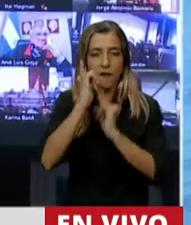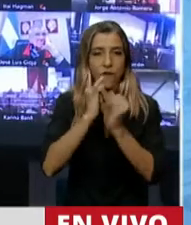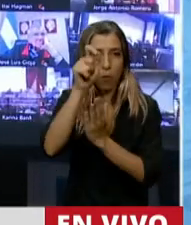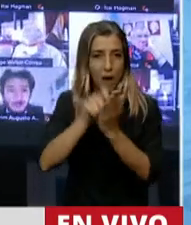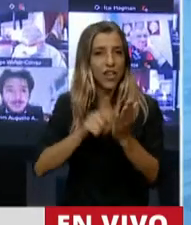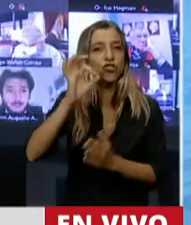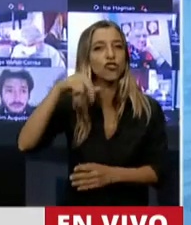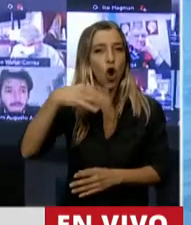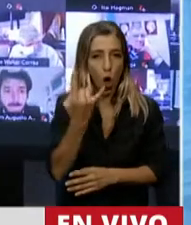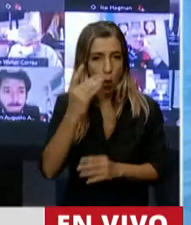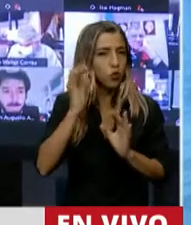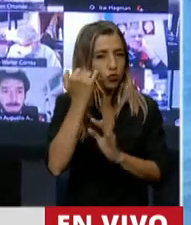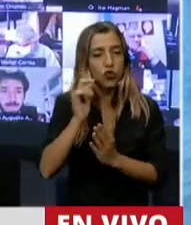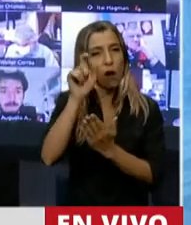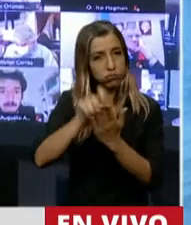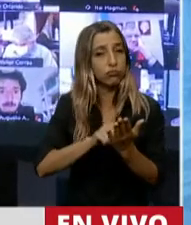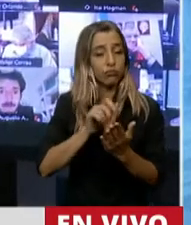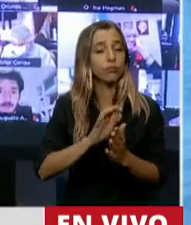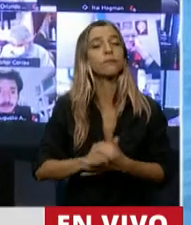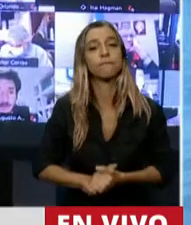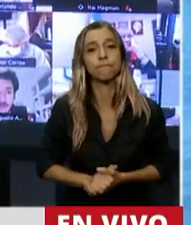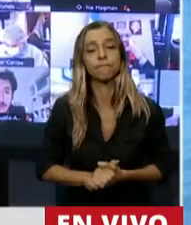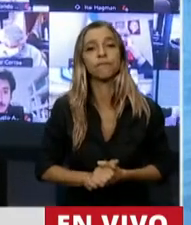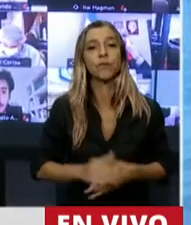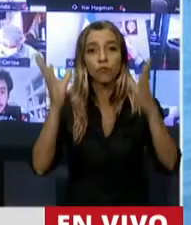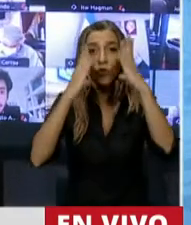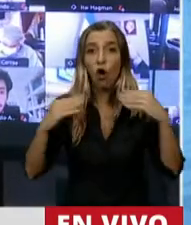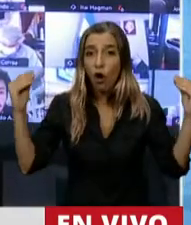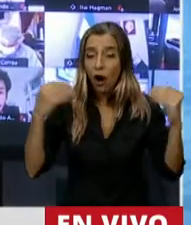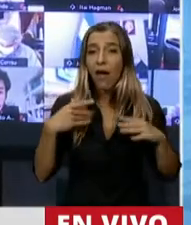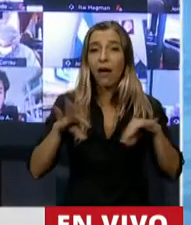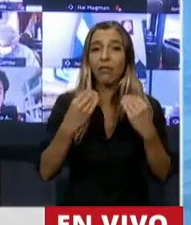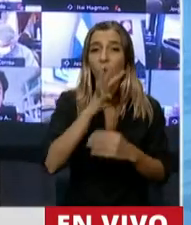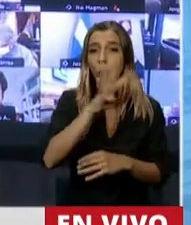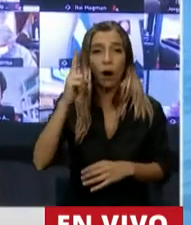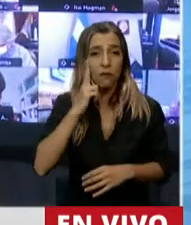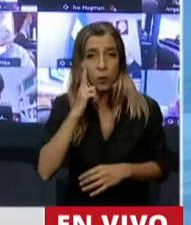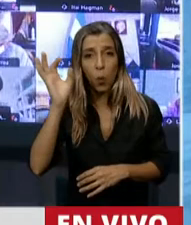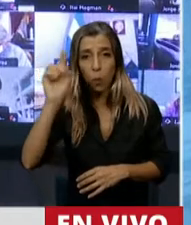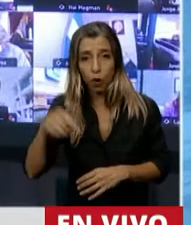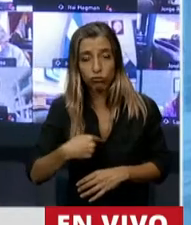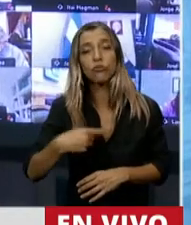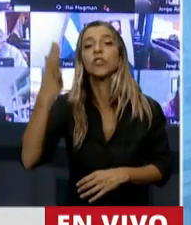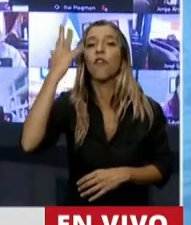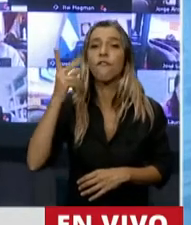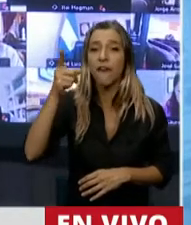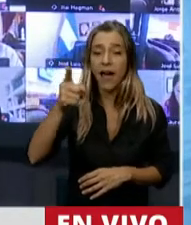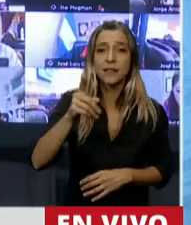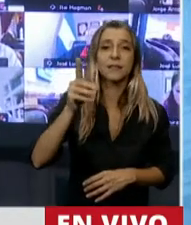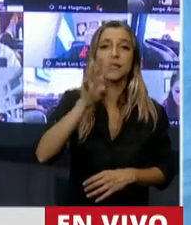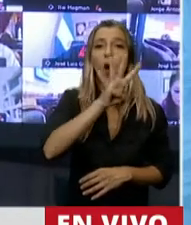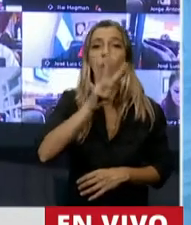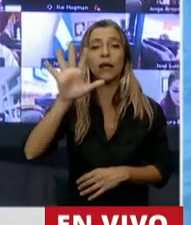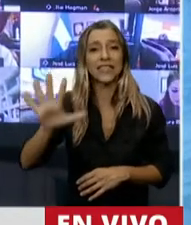Naciones Unidas. Holanda tiene el 49%. Francia, el 45